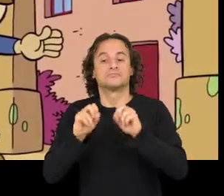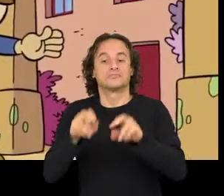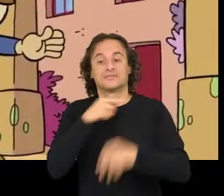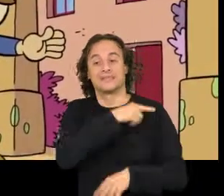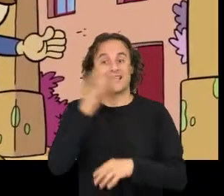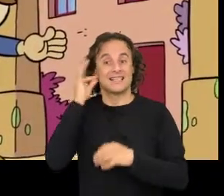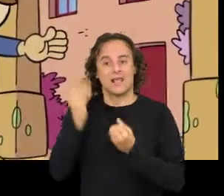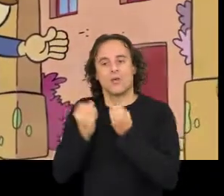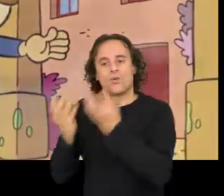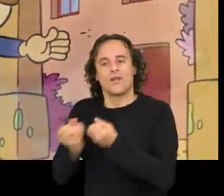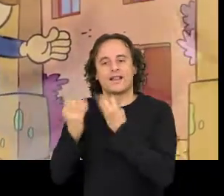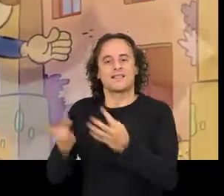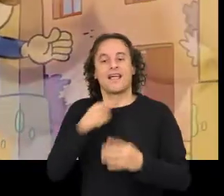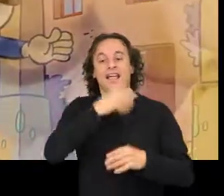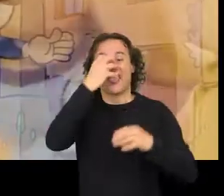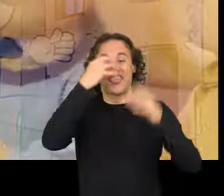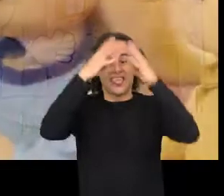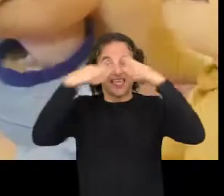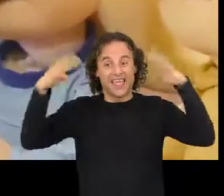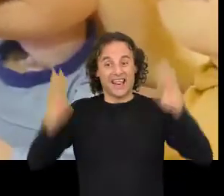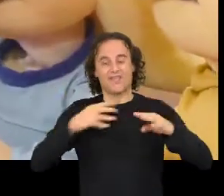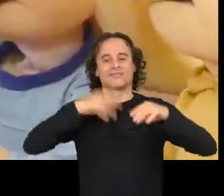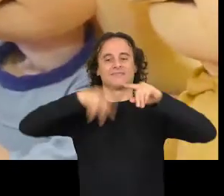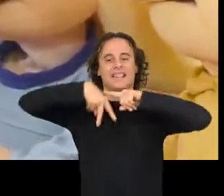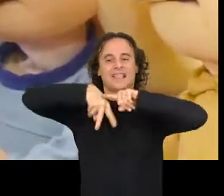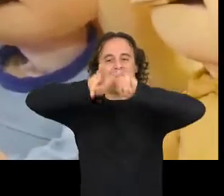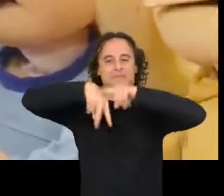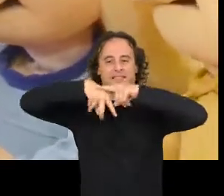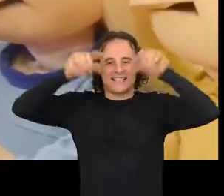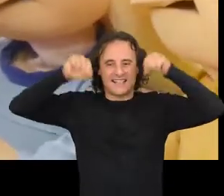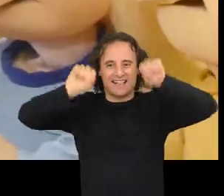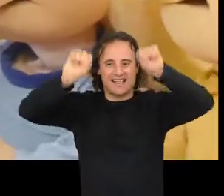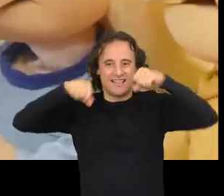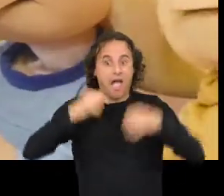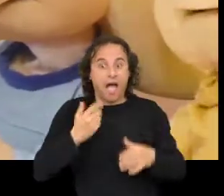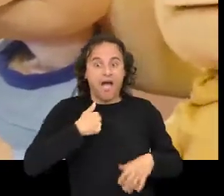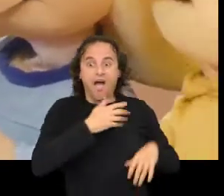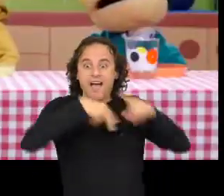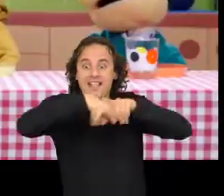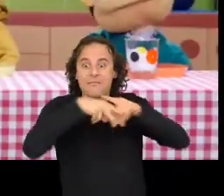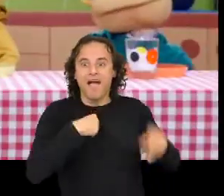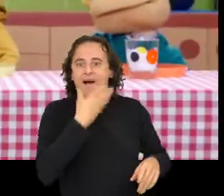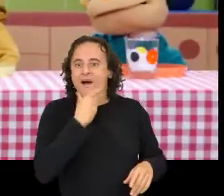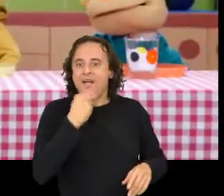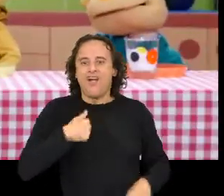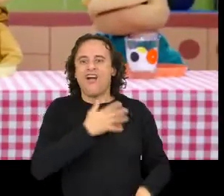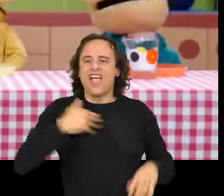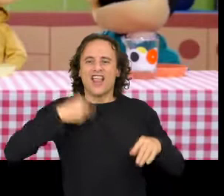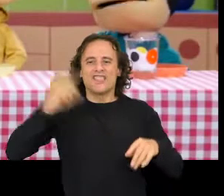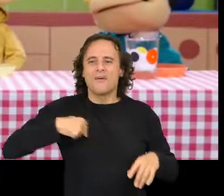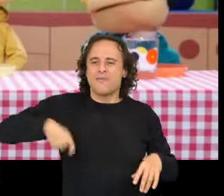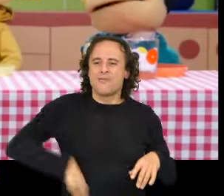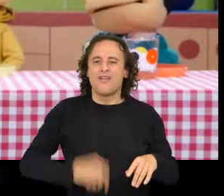do circo Trapecista, que chulo Eu tamén quero ser trapecista Si, eu